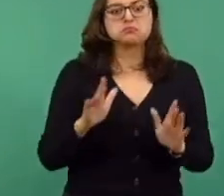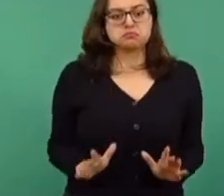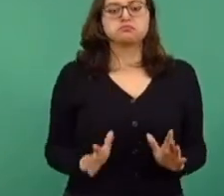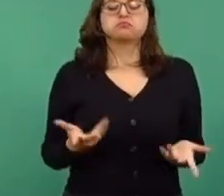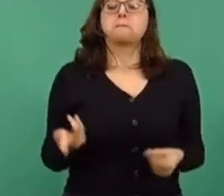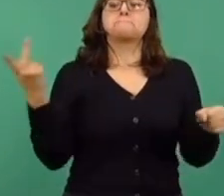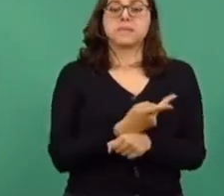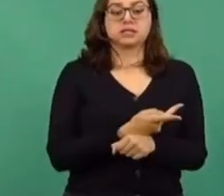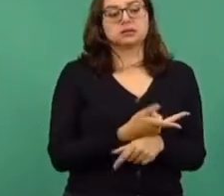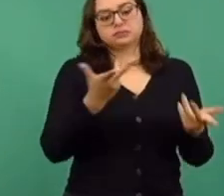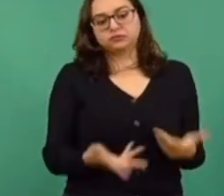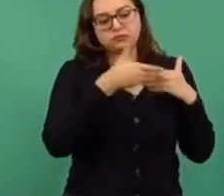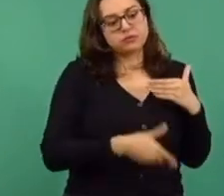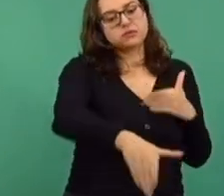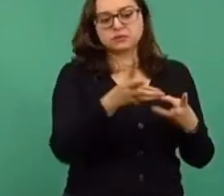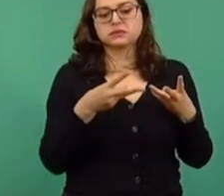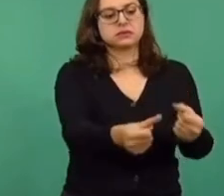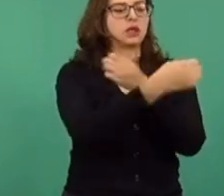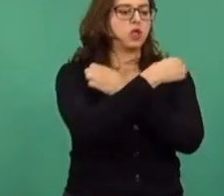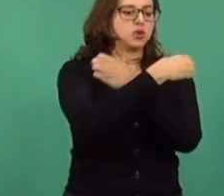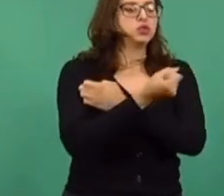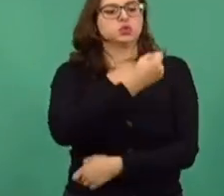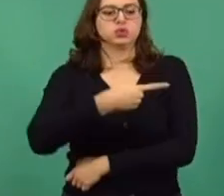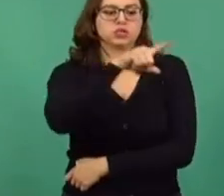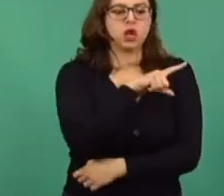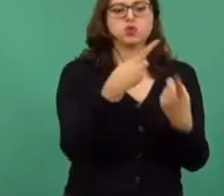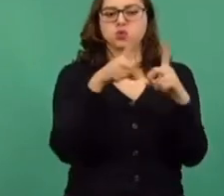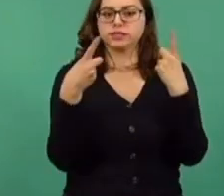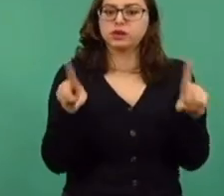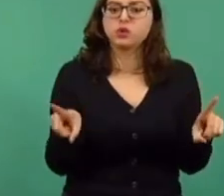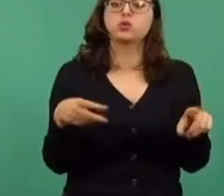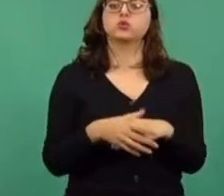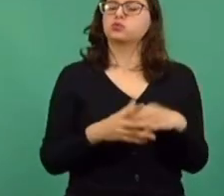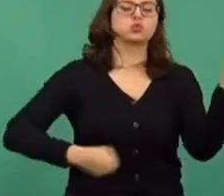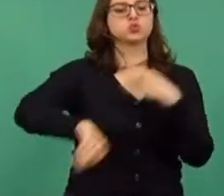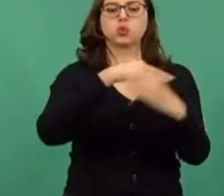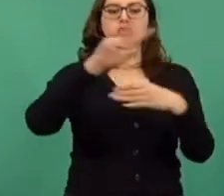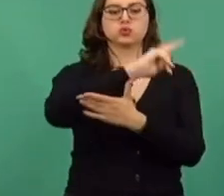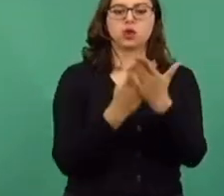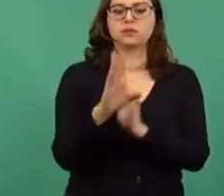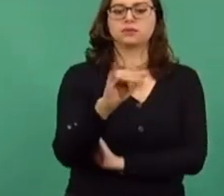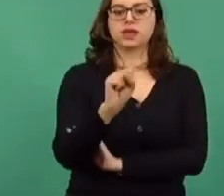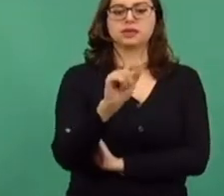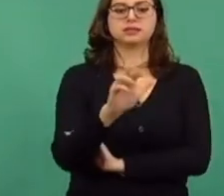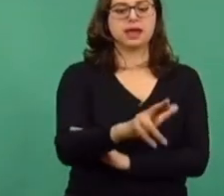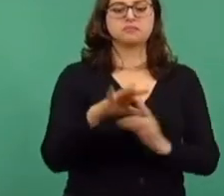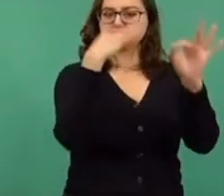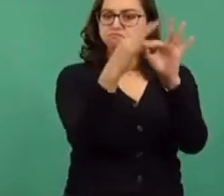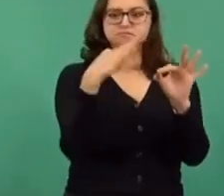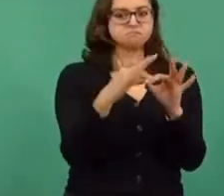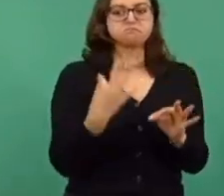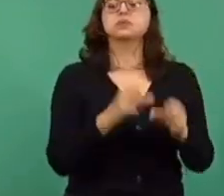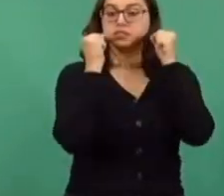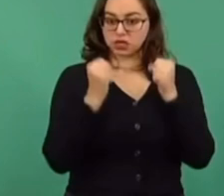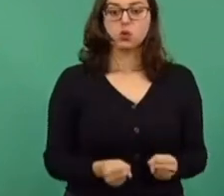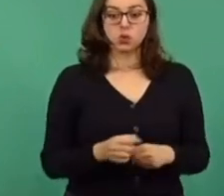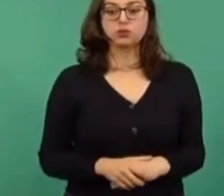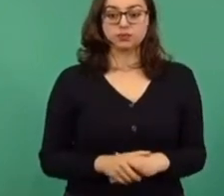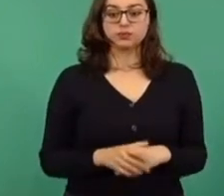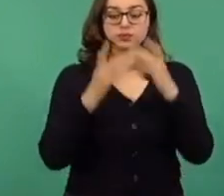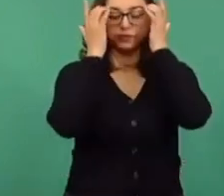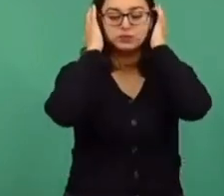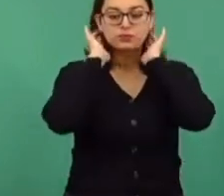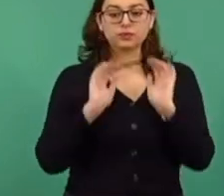el financiamiento para la educación, para la salud, para el desarrollo, para todos los programas de bienestar, garantizado el que